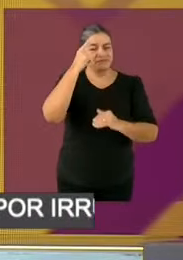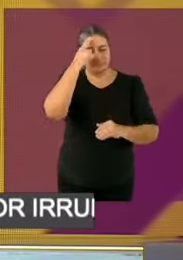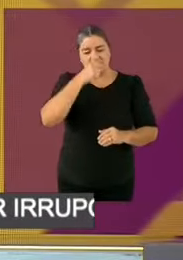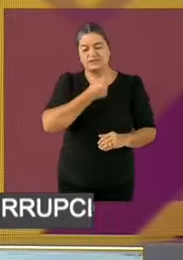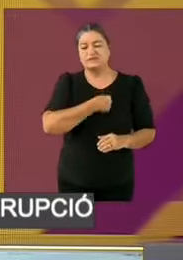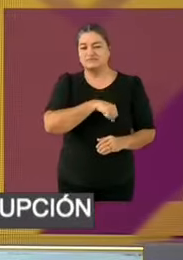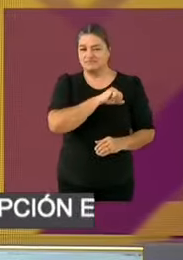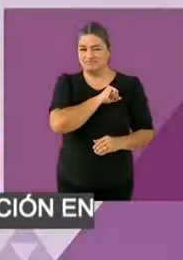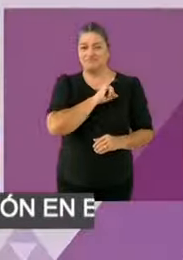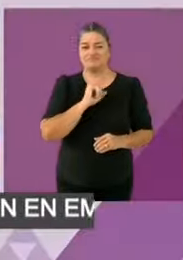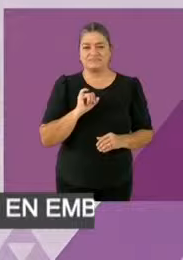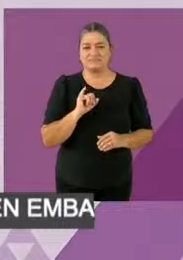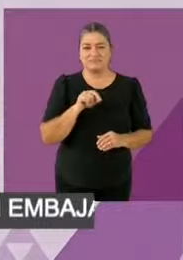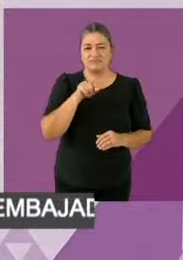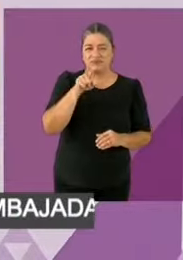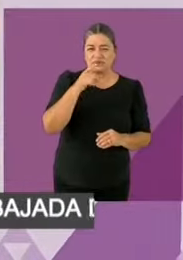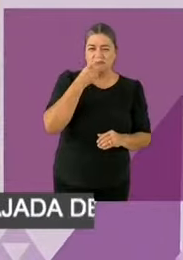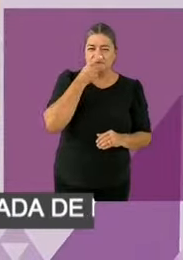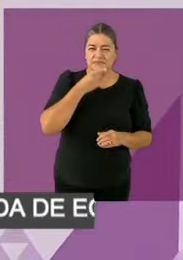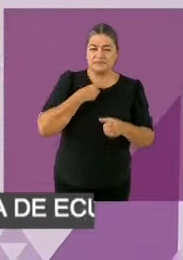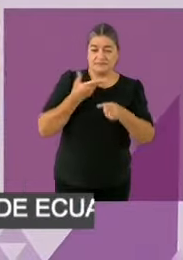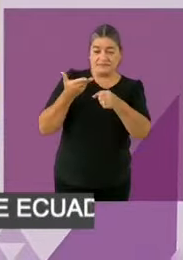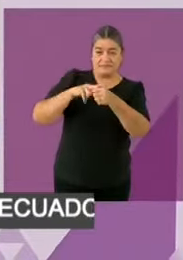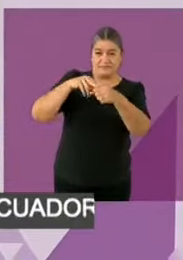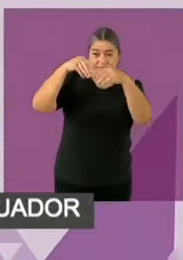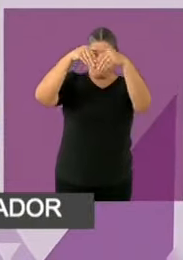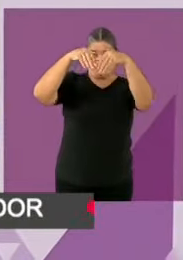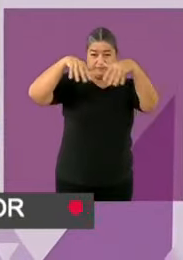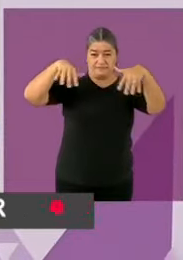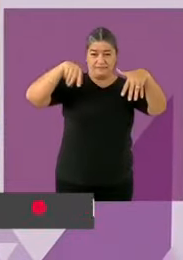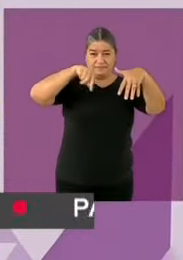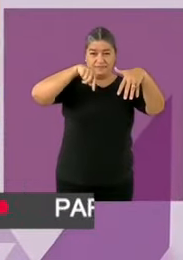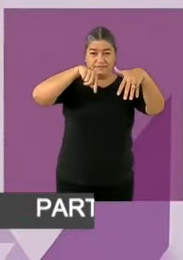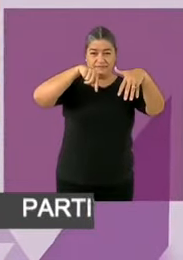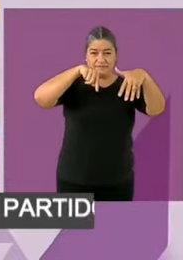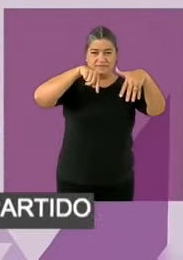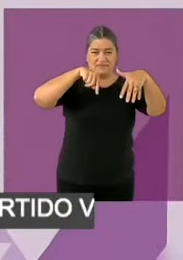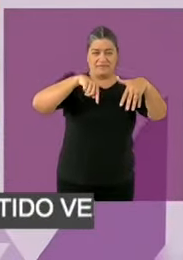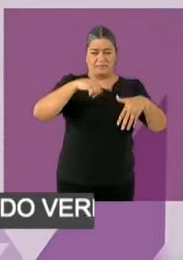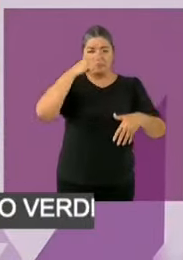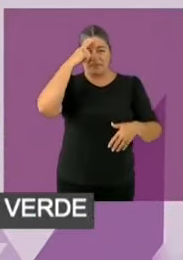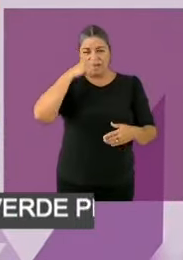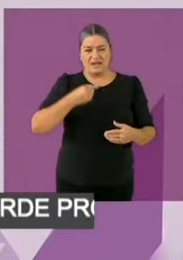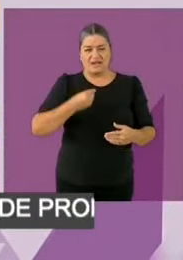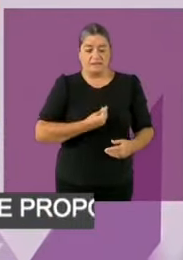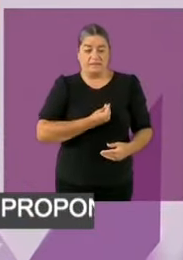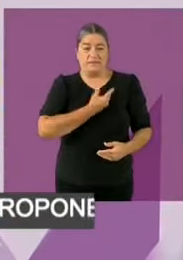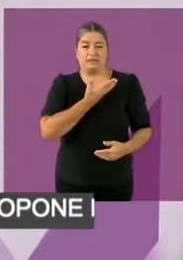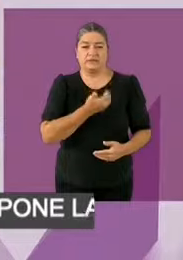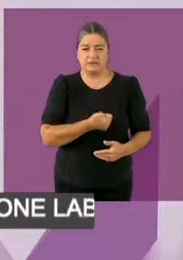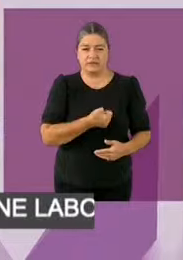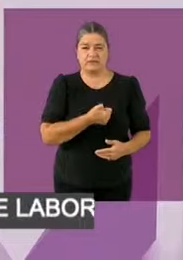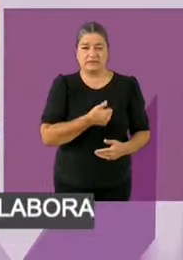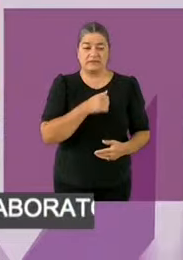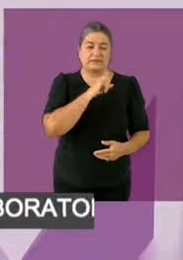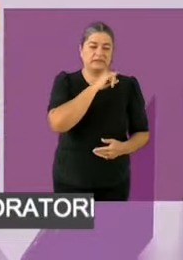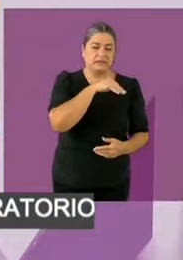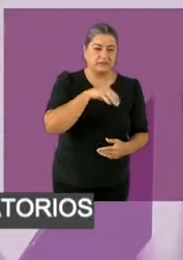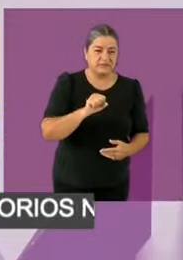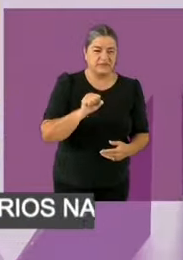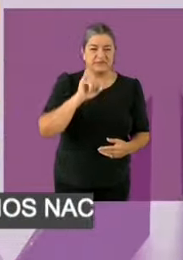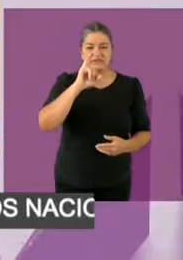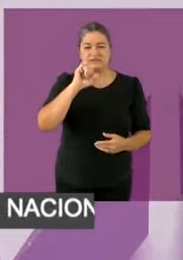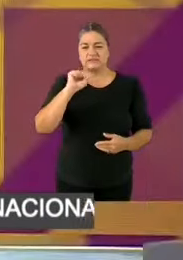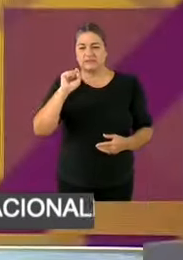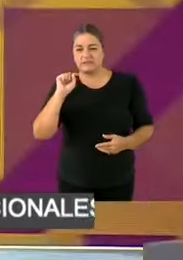Nacional de Salud Pública para el Bienestar, que representa el IMSS, el Issste y el IMSS-Bienestar, que es el nuevo sistema de